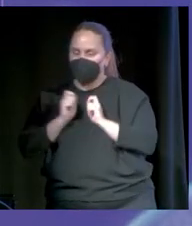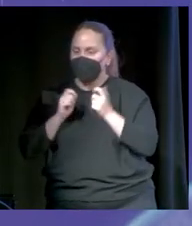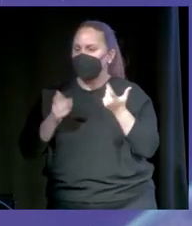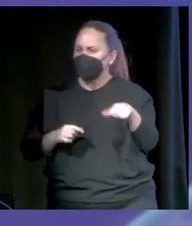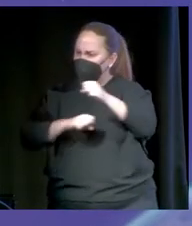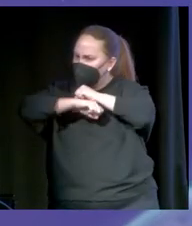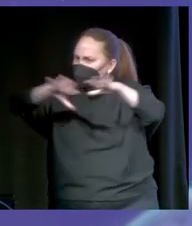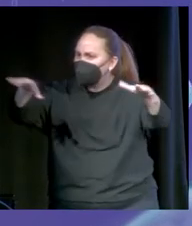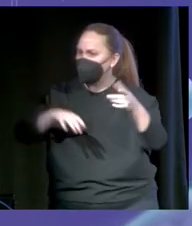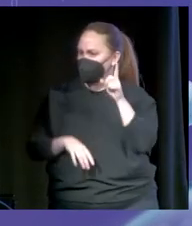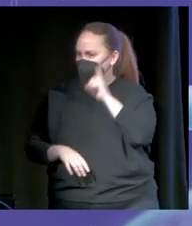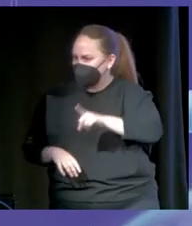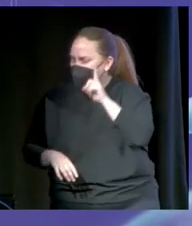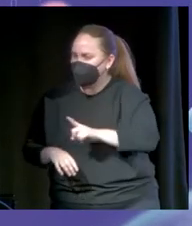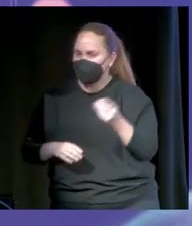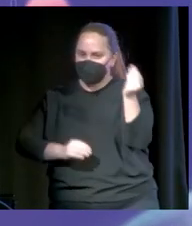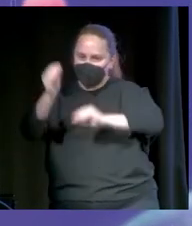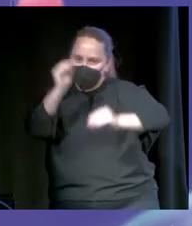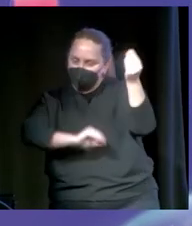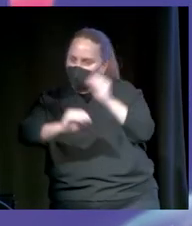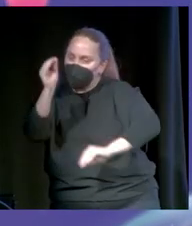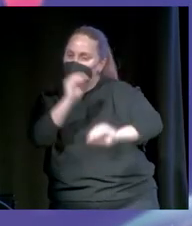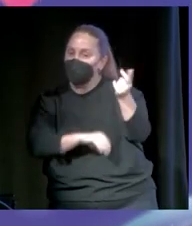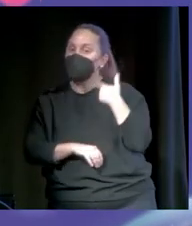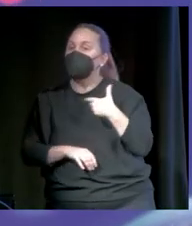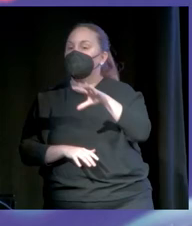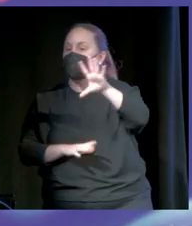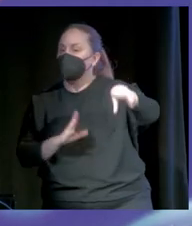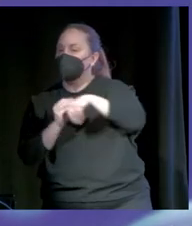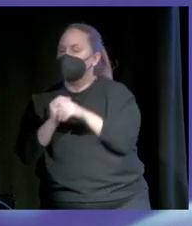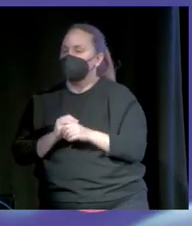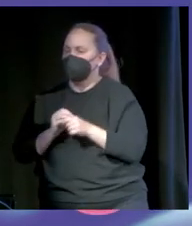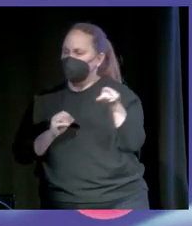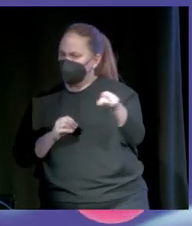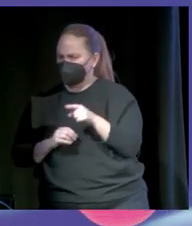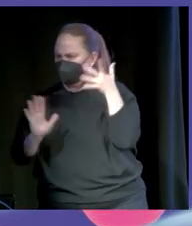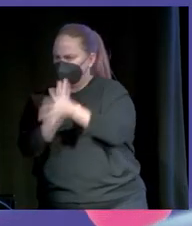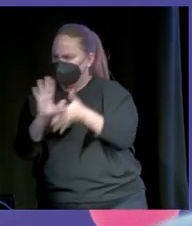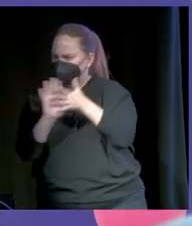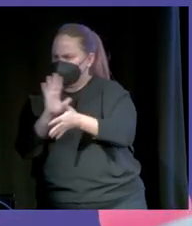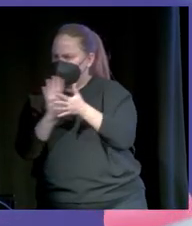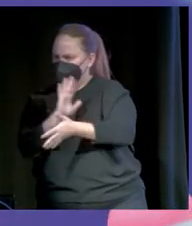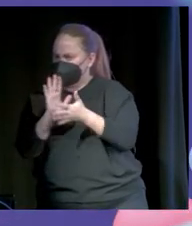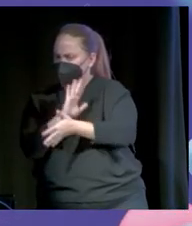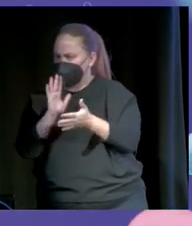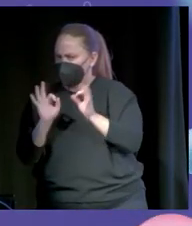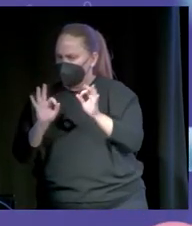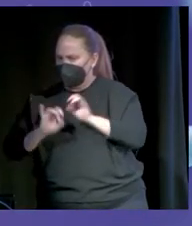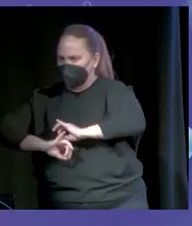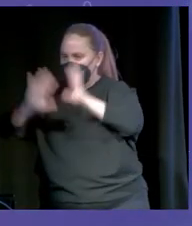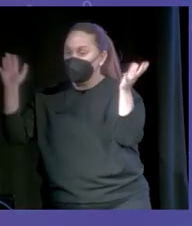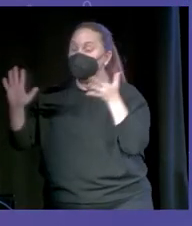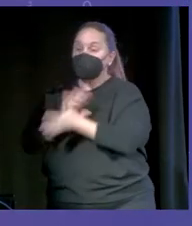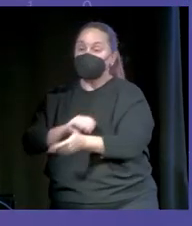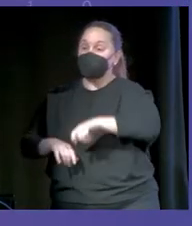difundido un montón de bulos, han dicho un montón de cosas, y simplemente yo tenía que salir a desmentir y a dar explicaciones. Así que no siempre los haters son